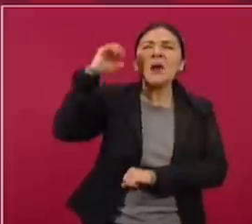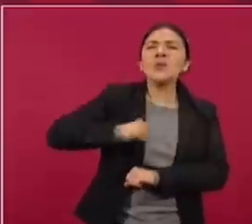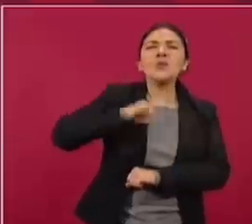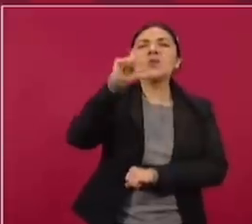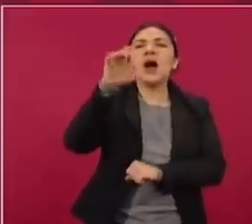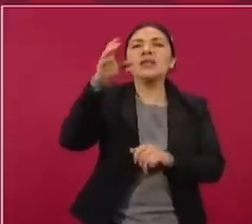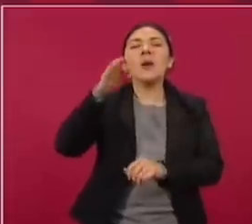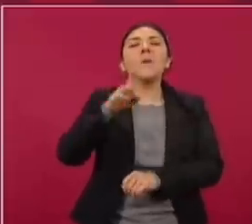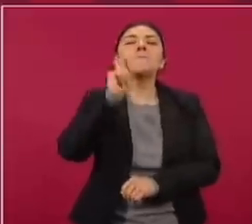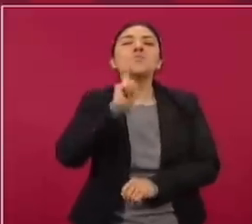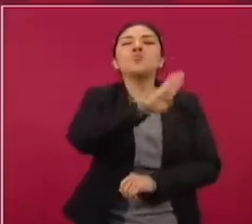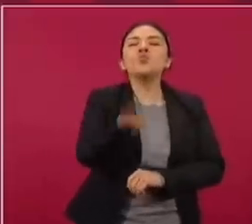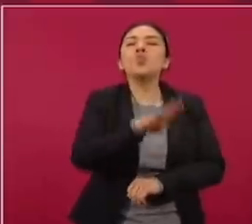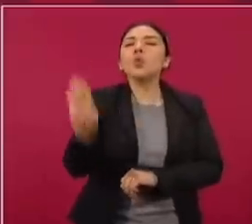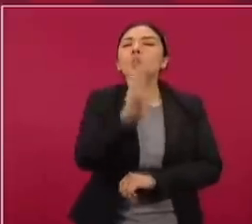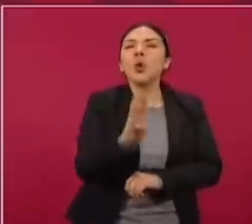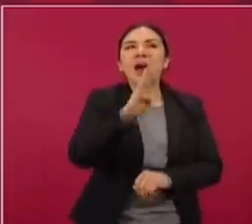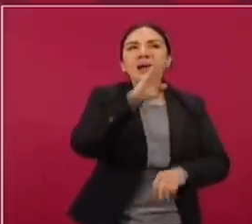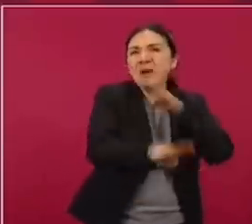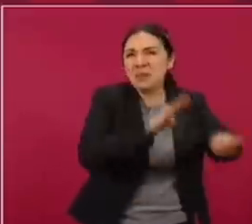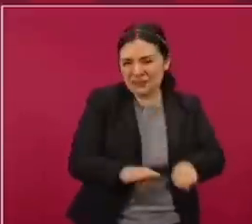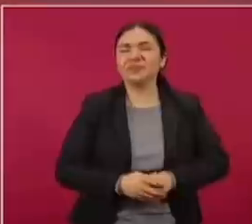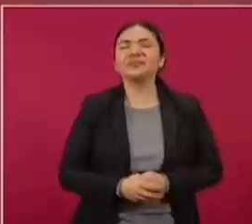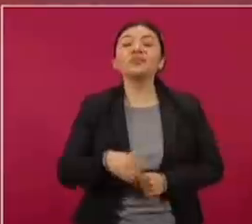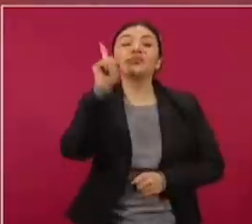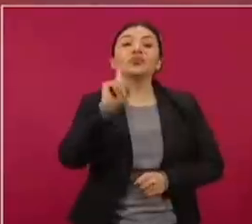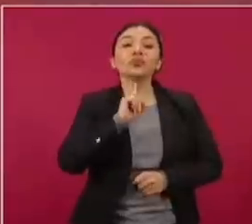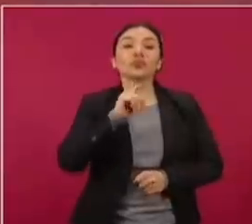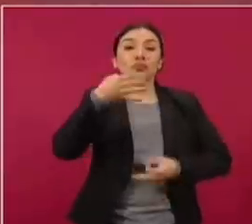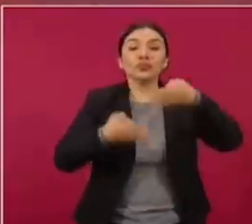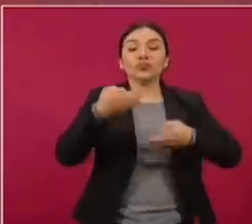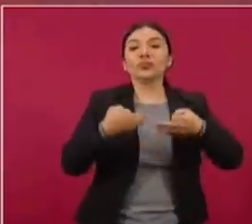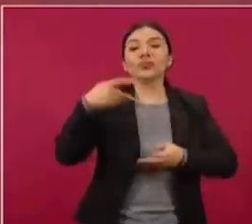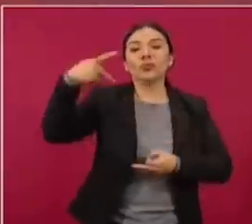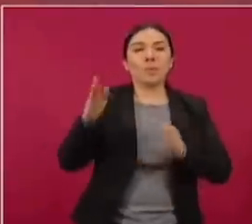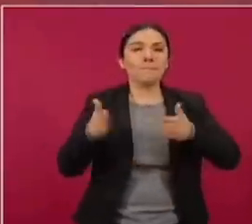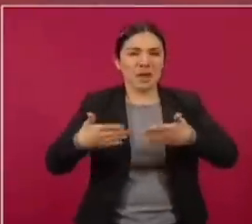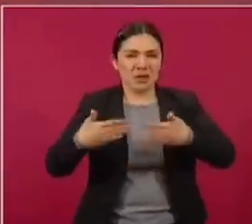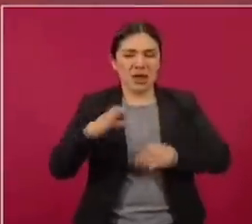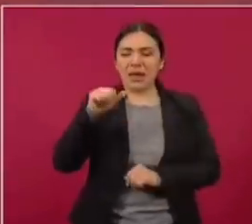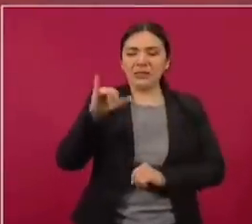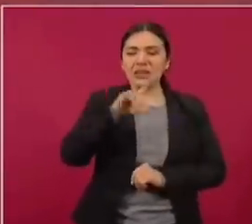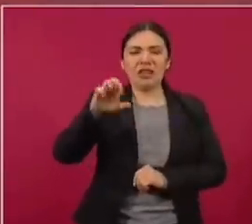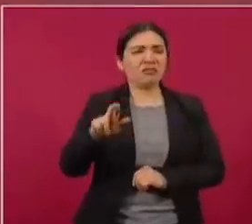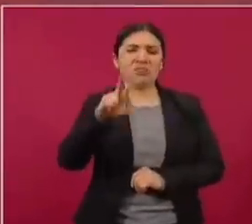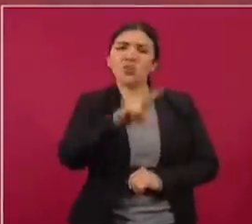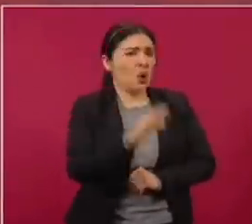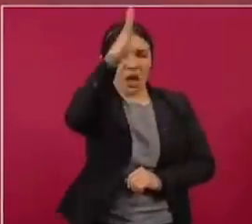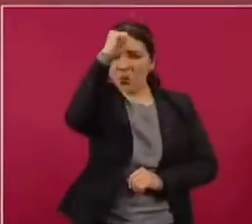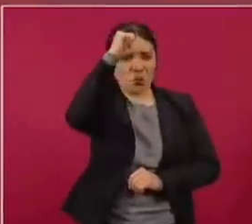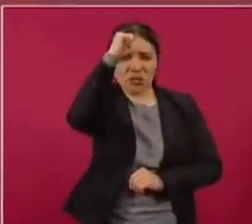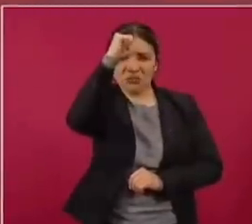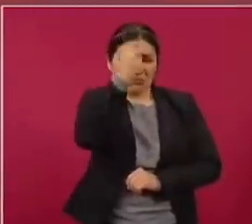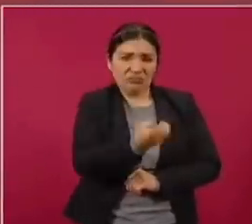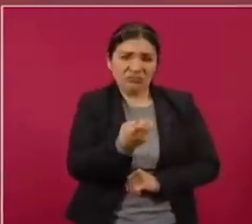la ministra o canciller de Panamá se inconformó,